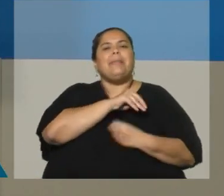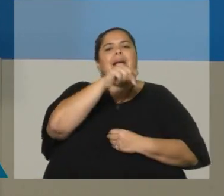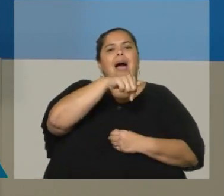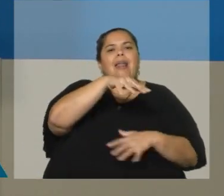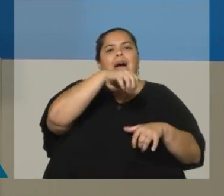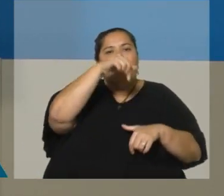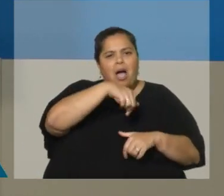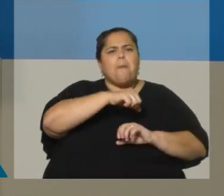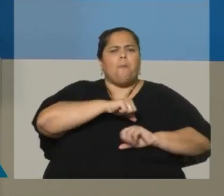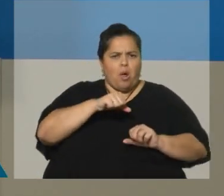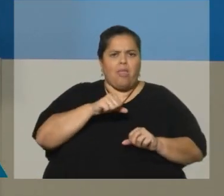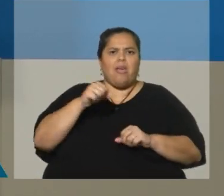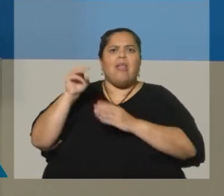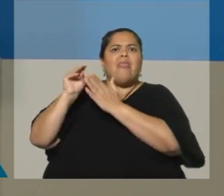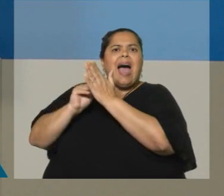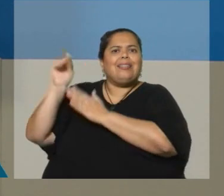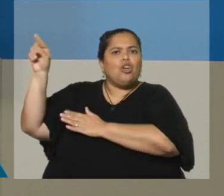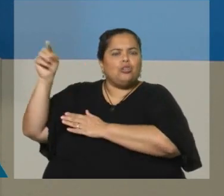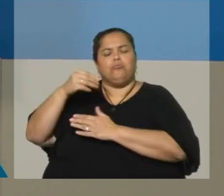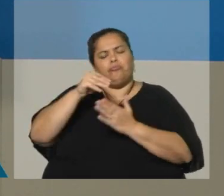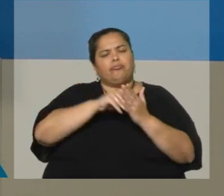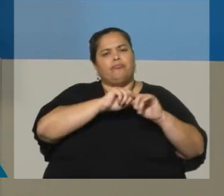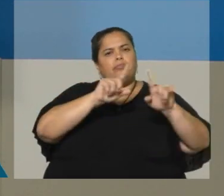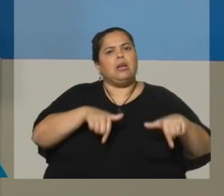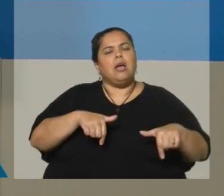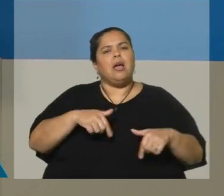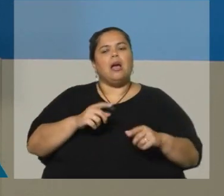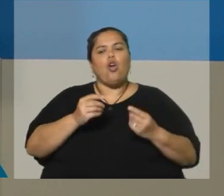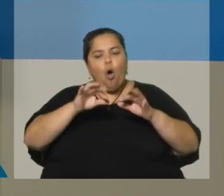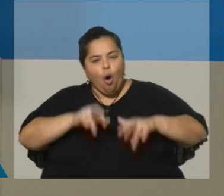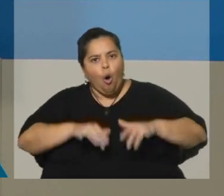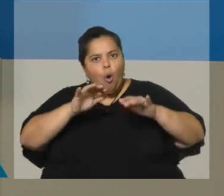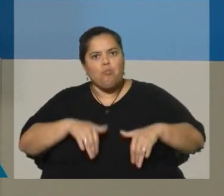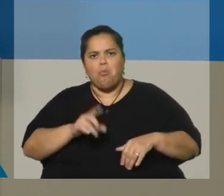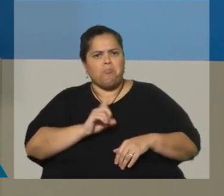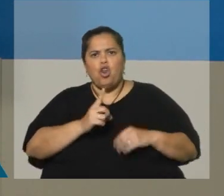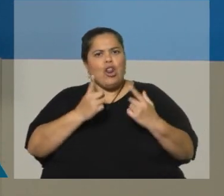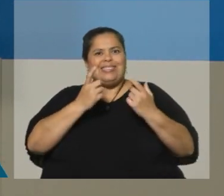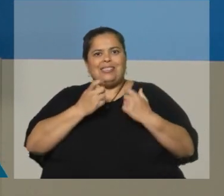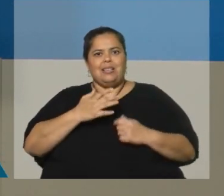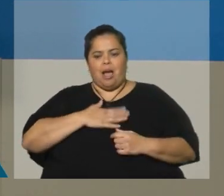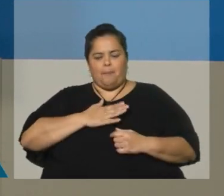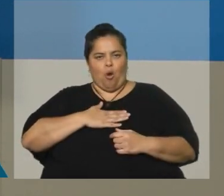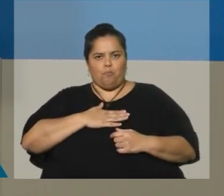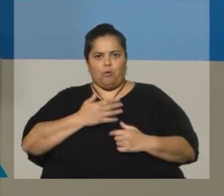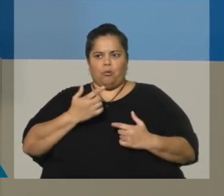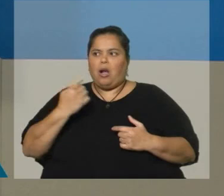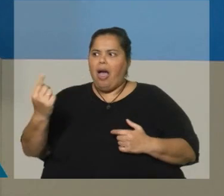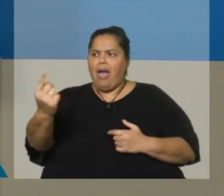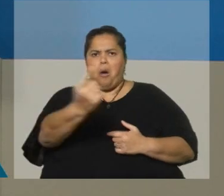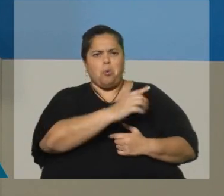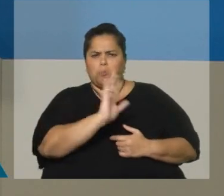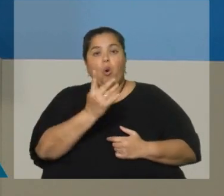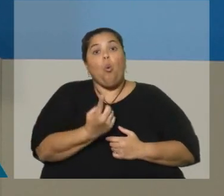Podrían censarlos acá. Hay que recordar que el cuestionario no necesariamente todos los miembros tienen que cargar la información allí. Allí es un